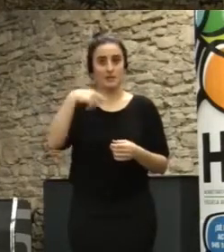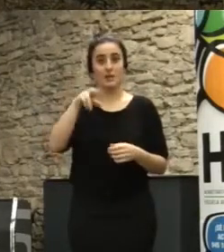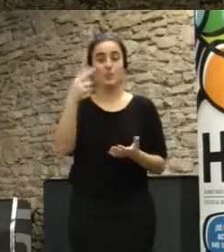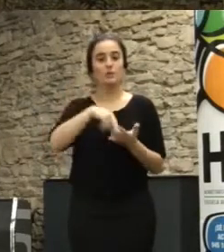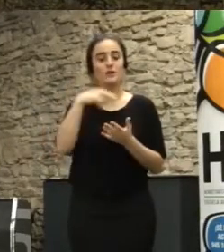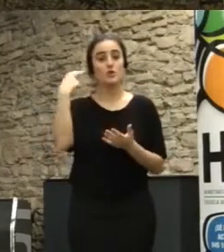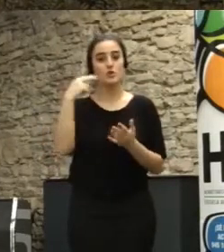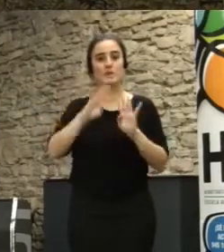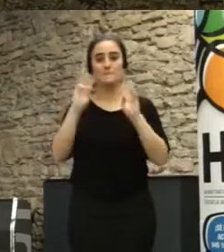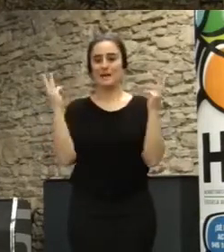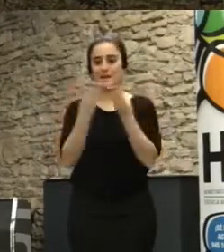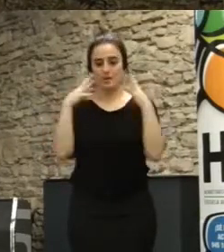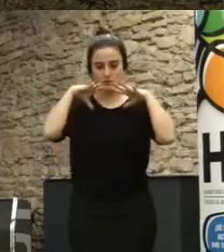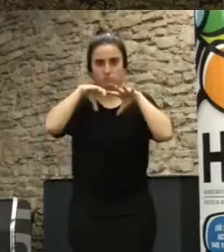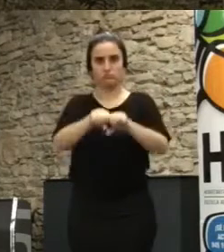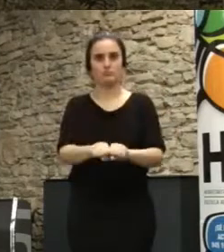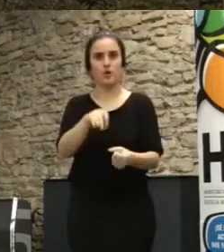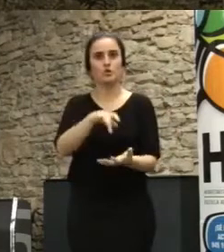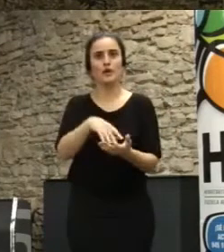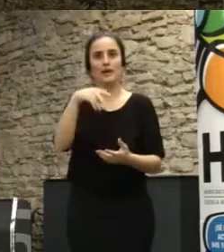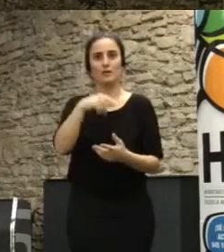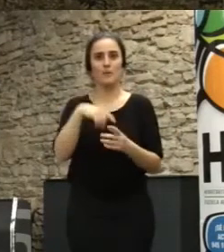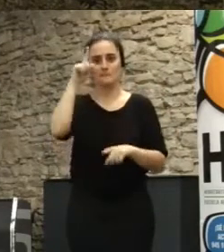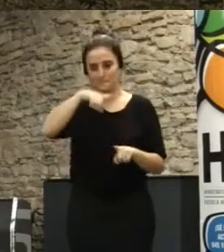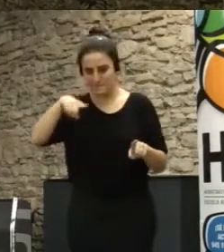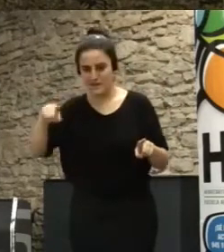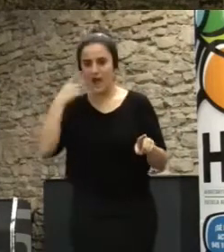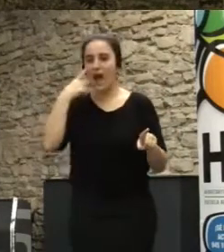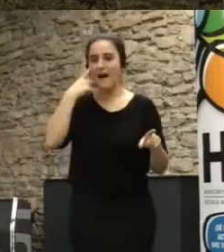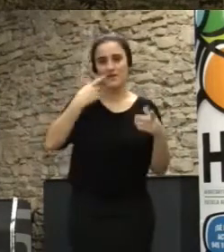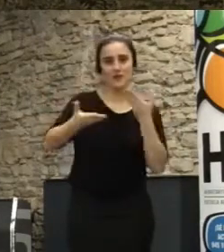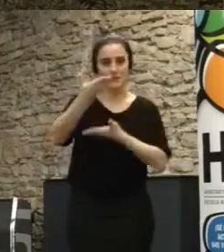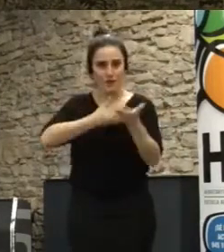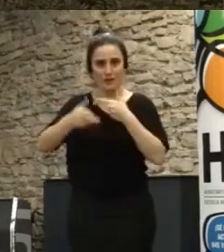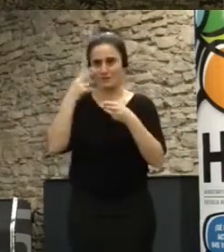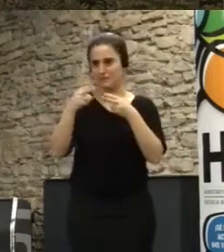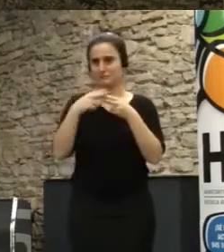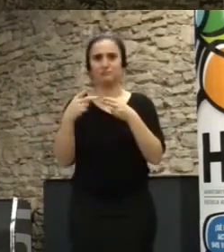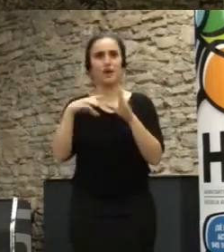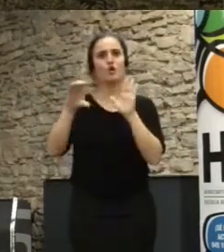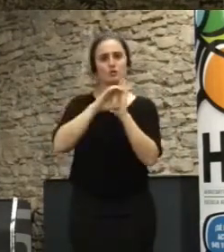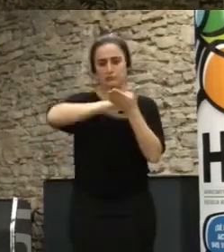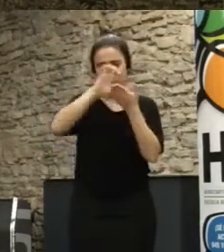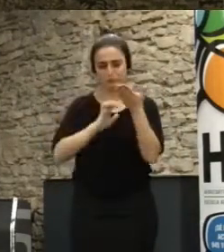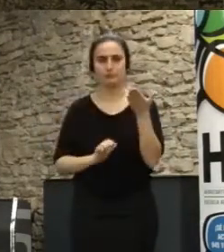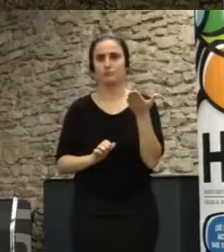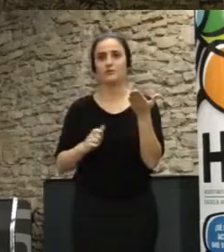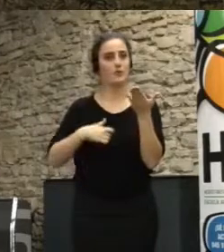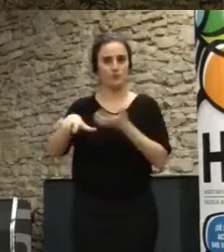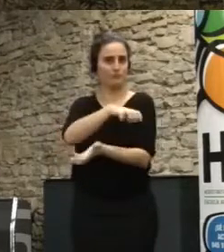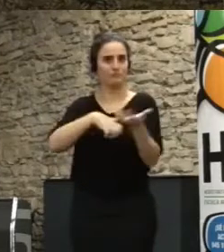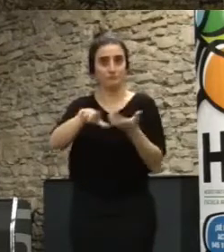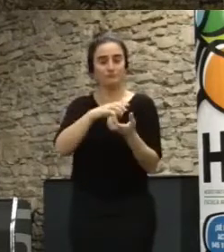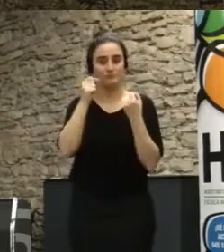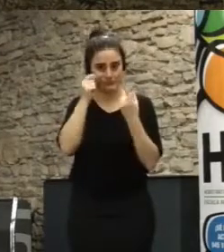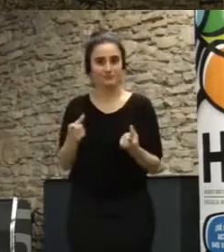meses en el Parlamento haciendo legislación colaborativa, redactando la Constitución, bueno, montaron una, espectacular. Entonces, bueno,